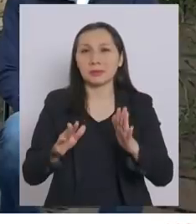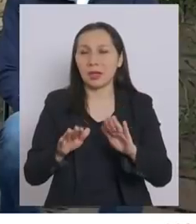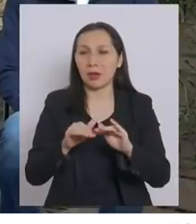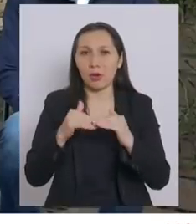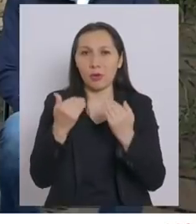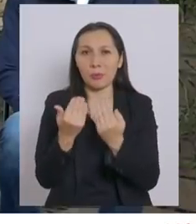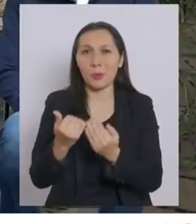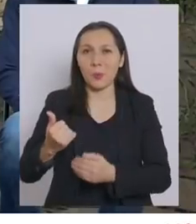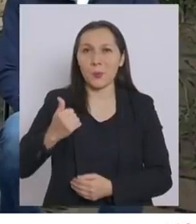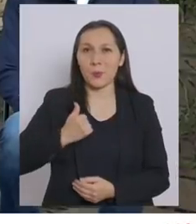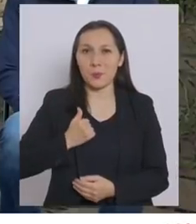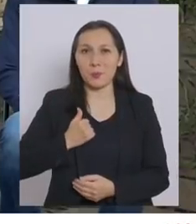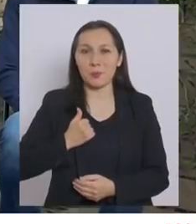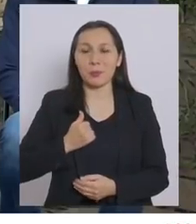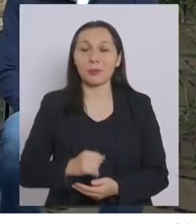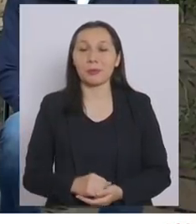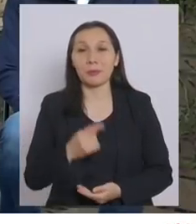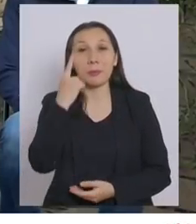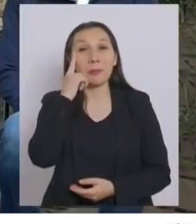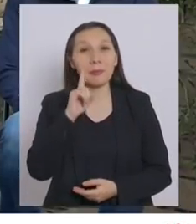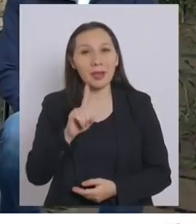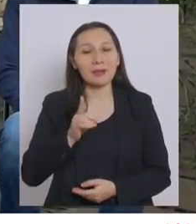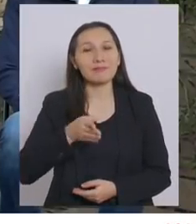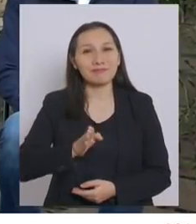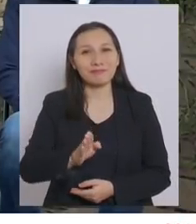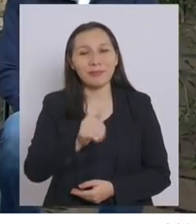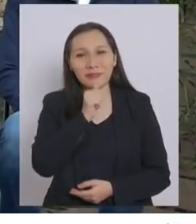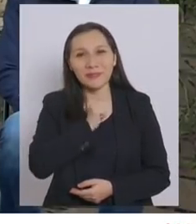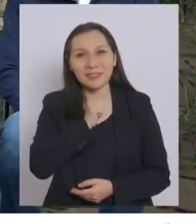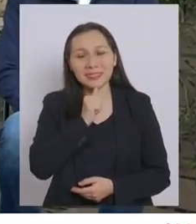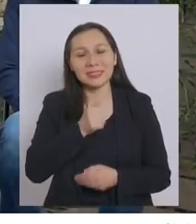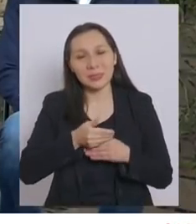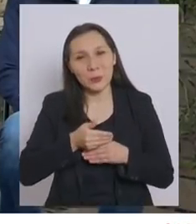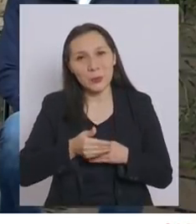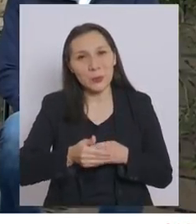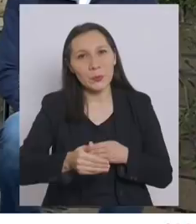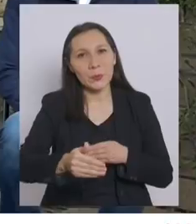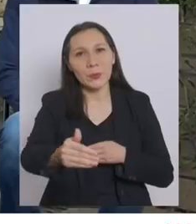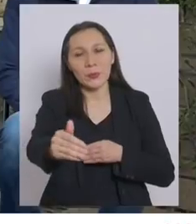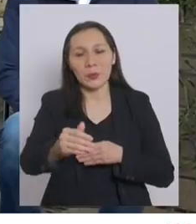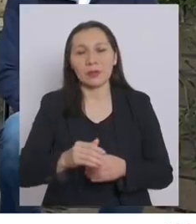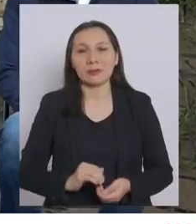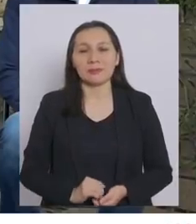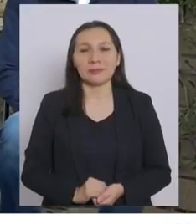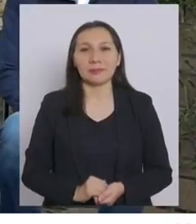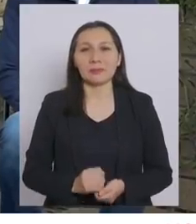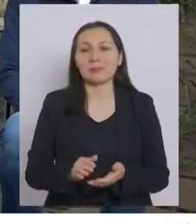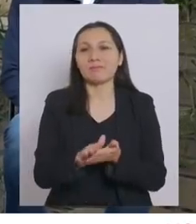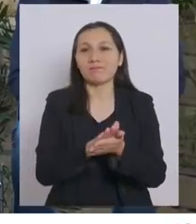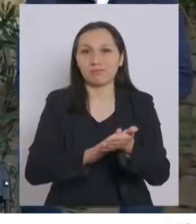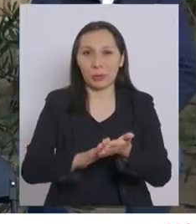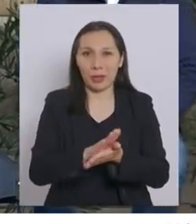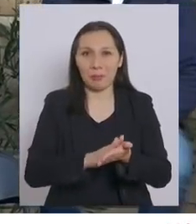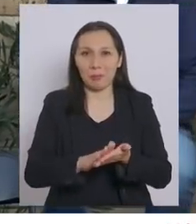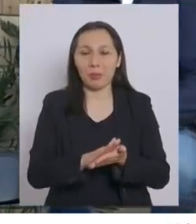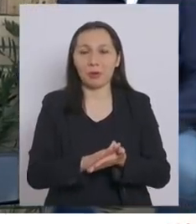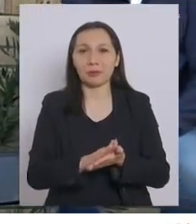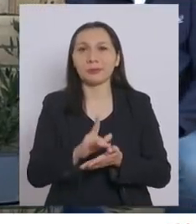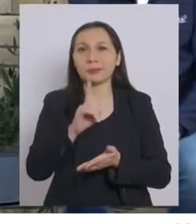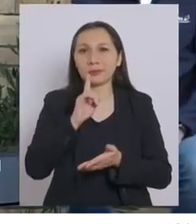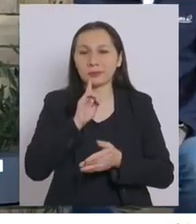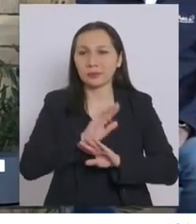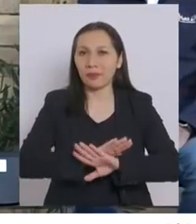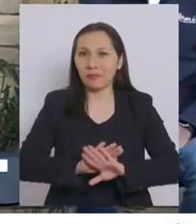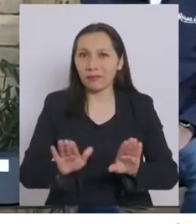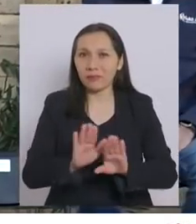plenamente cumplida. Pero todavía nos queda un largo camino por recorrer. Por ejemplo, tenemos que